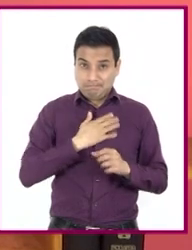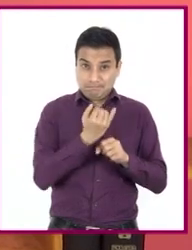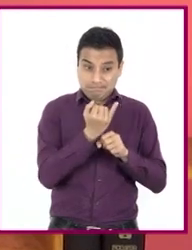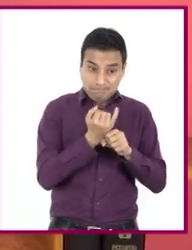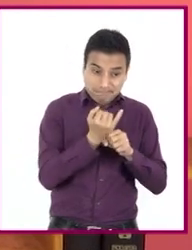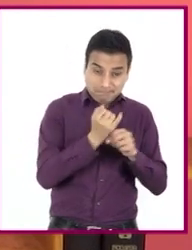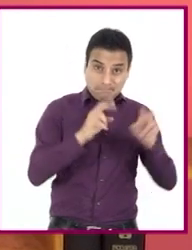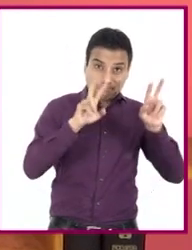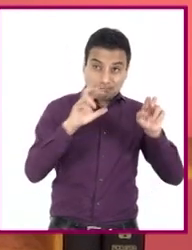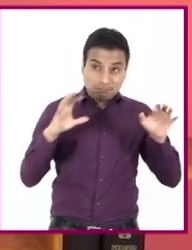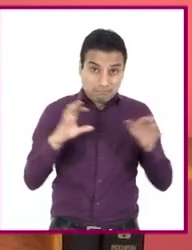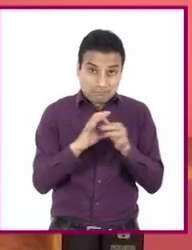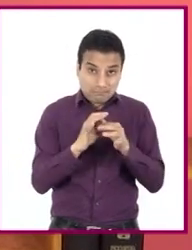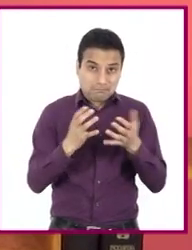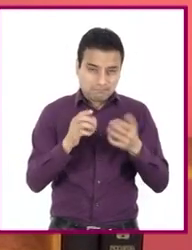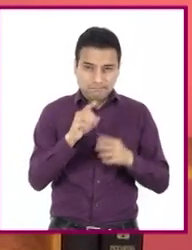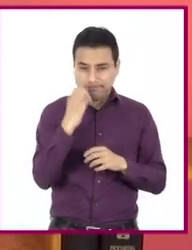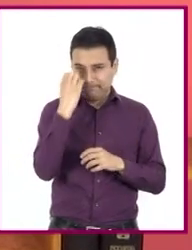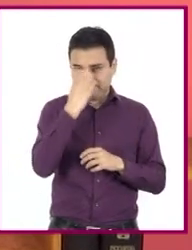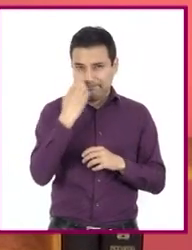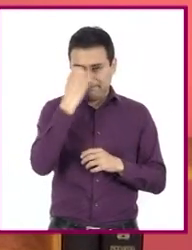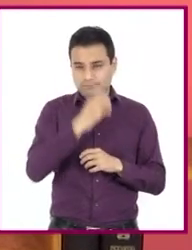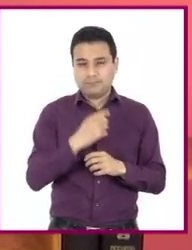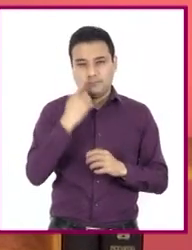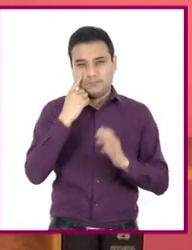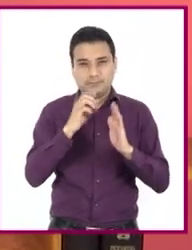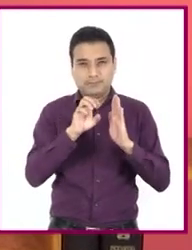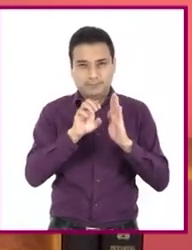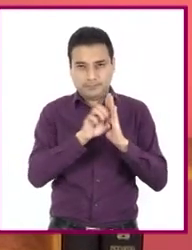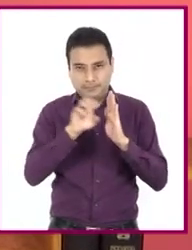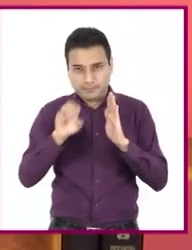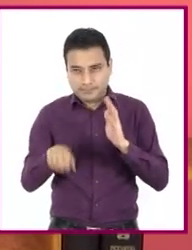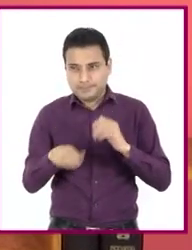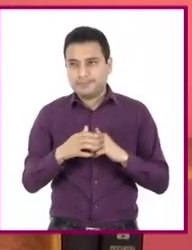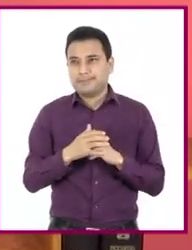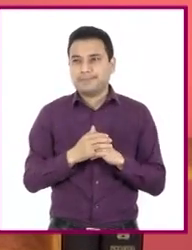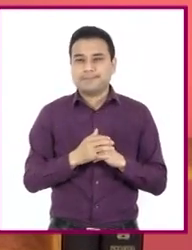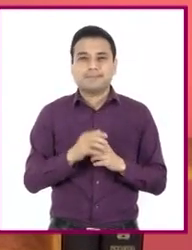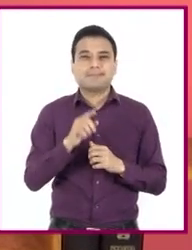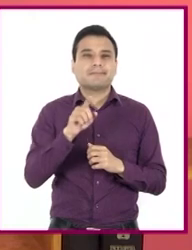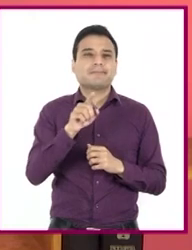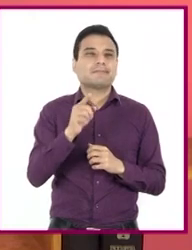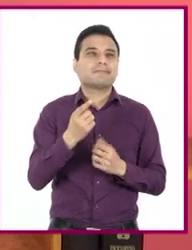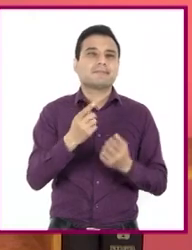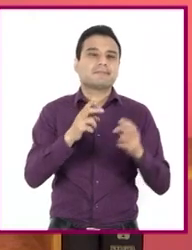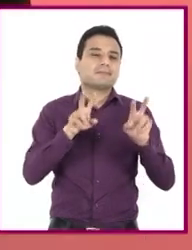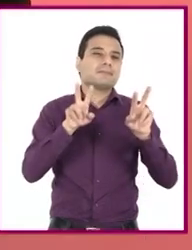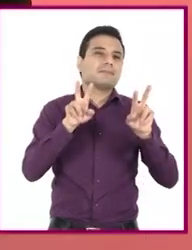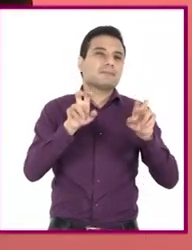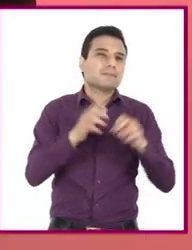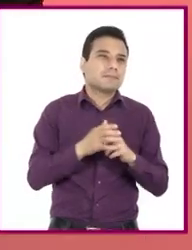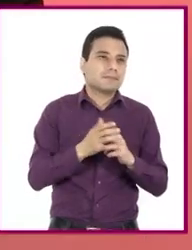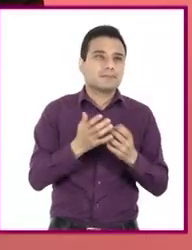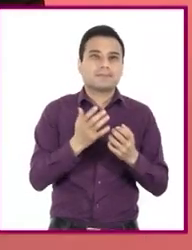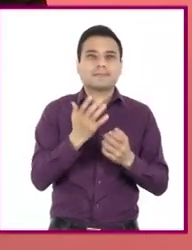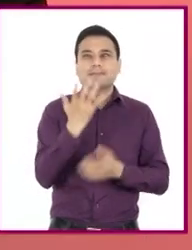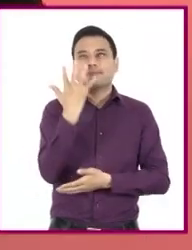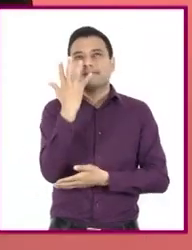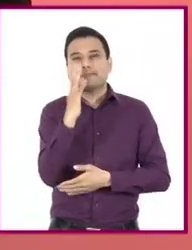tema. ¿Eligirían un recetario de comida mexicana para hacer una monografía sobre los ecosistemas?